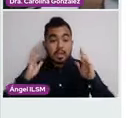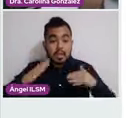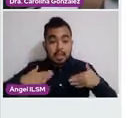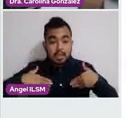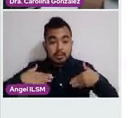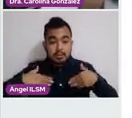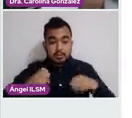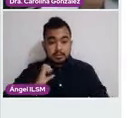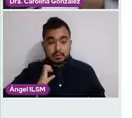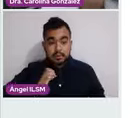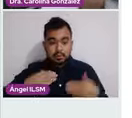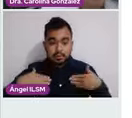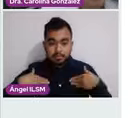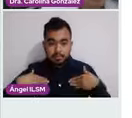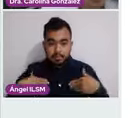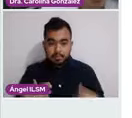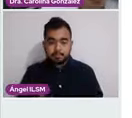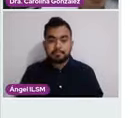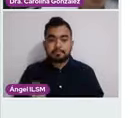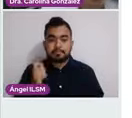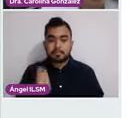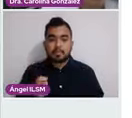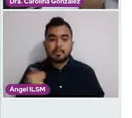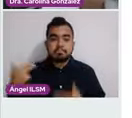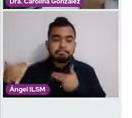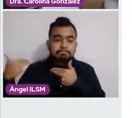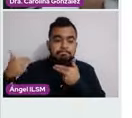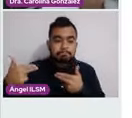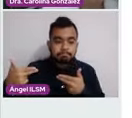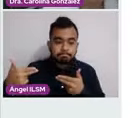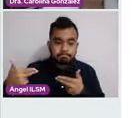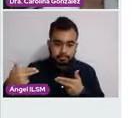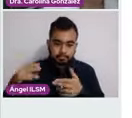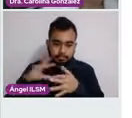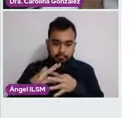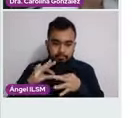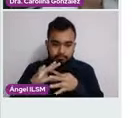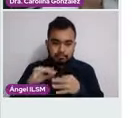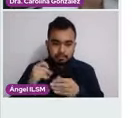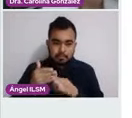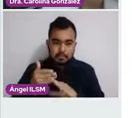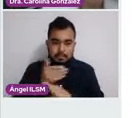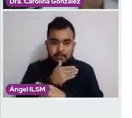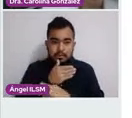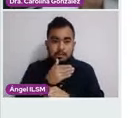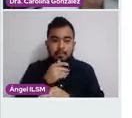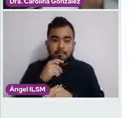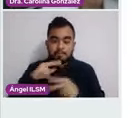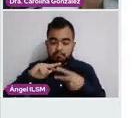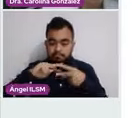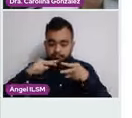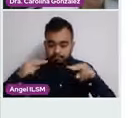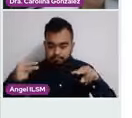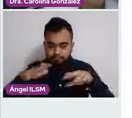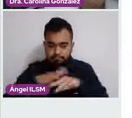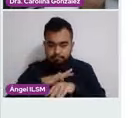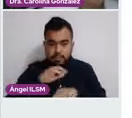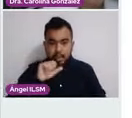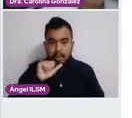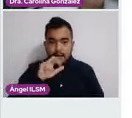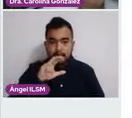Vamos a hablar de los trastornos hereditarios. Lo que ya les había mencionado, alteración en los genes BRCA1 y BRCA2.